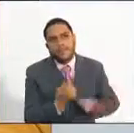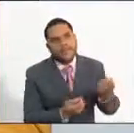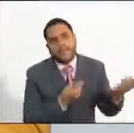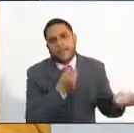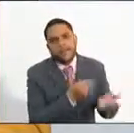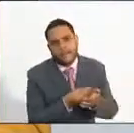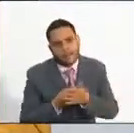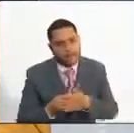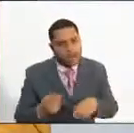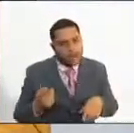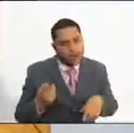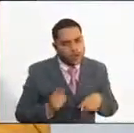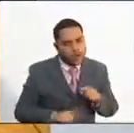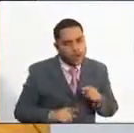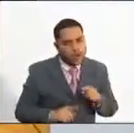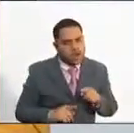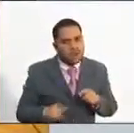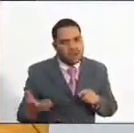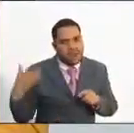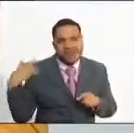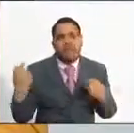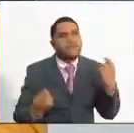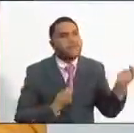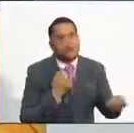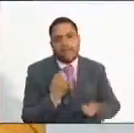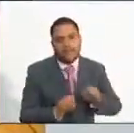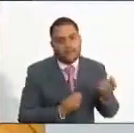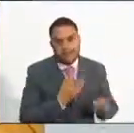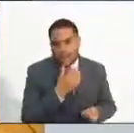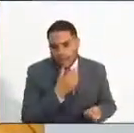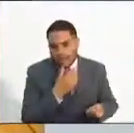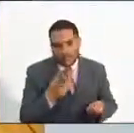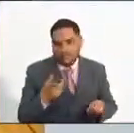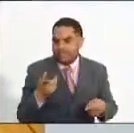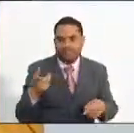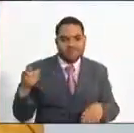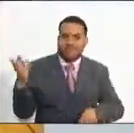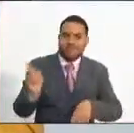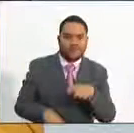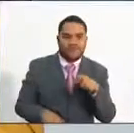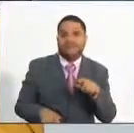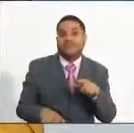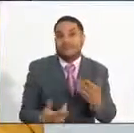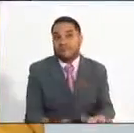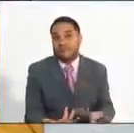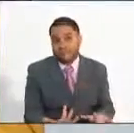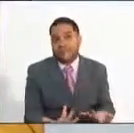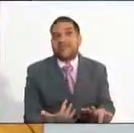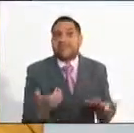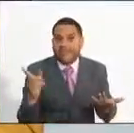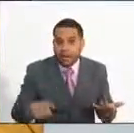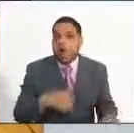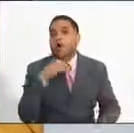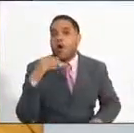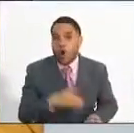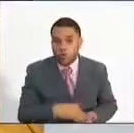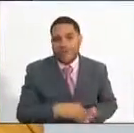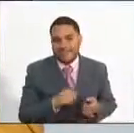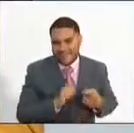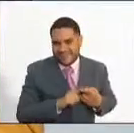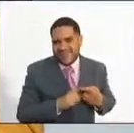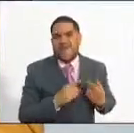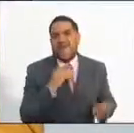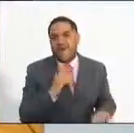inscripciones, como efectivamente sucedió. En este momento quedaron sin efecto las primeras inscripciones y venta de pines en esa primera